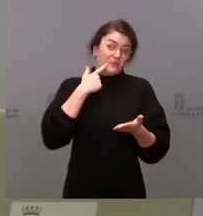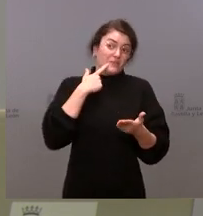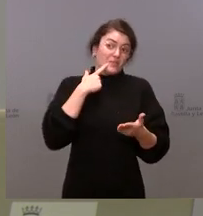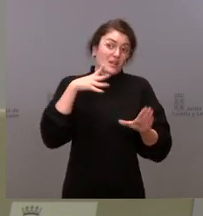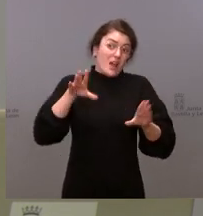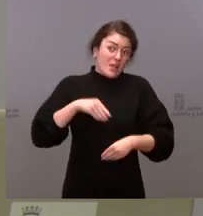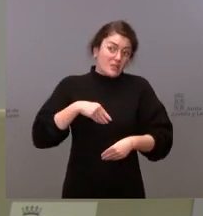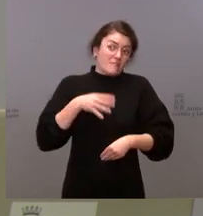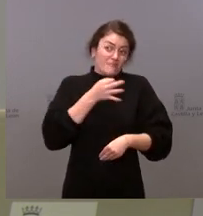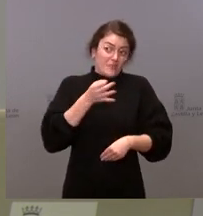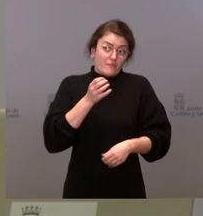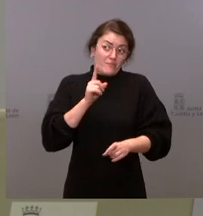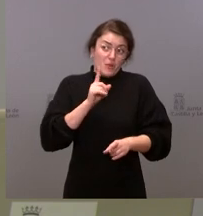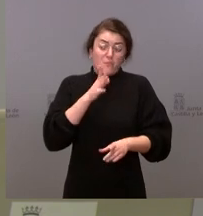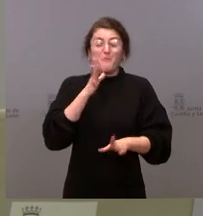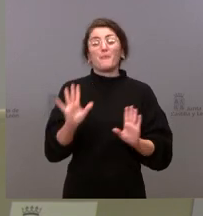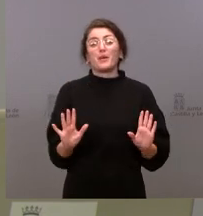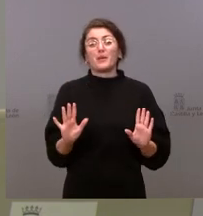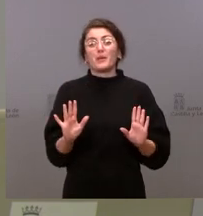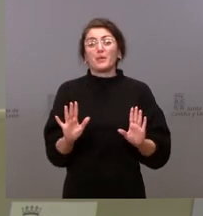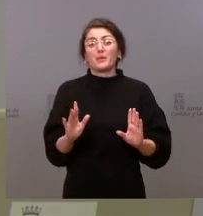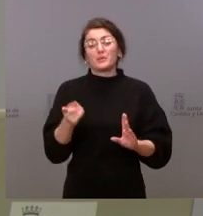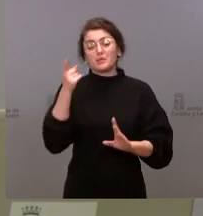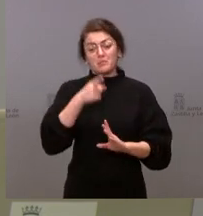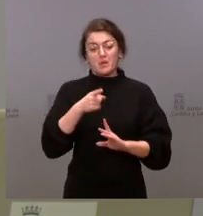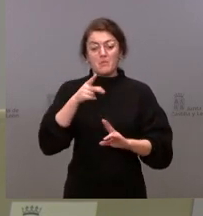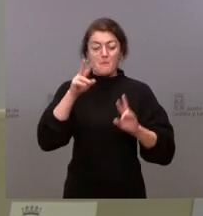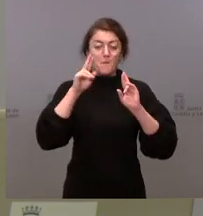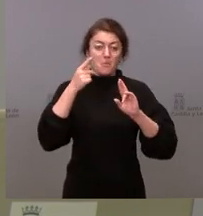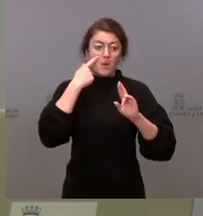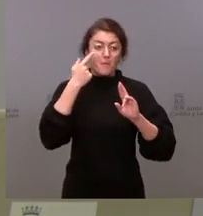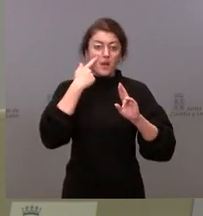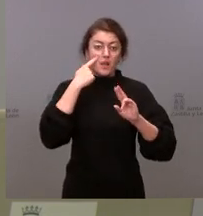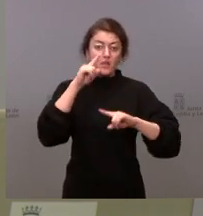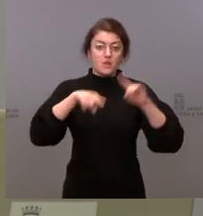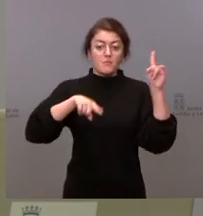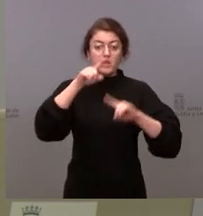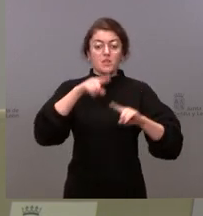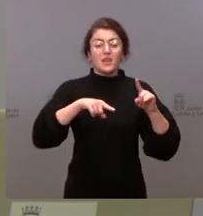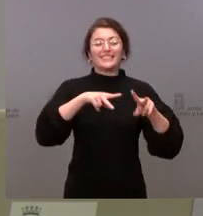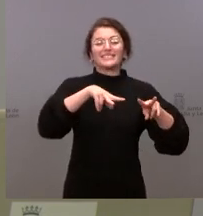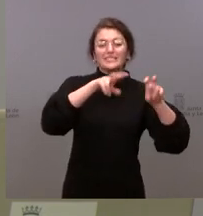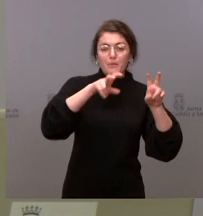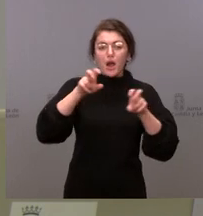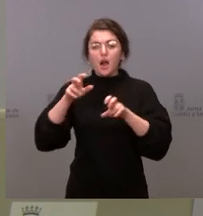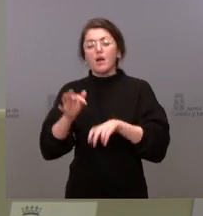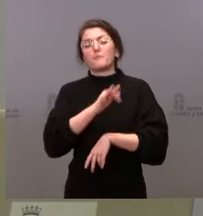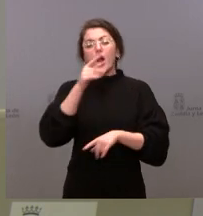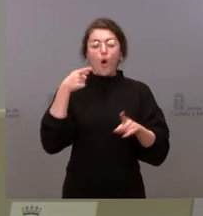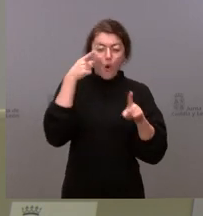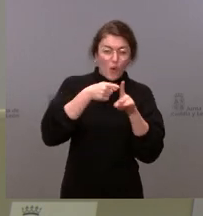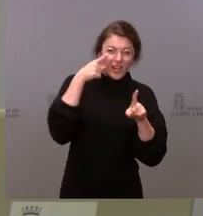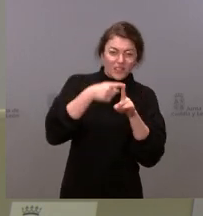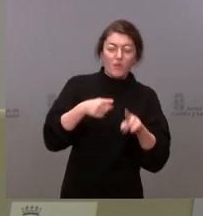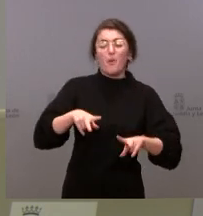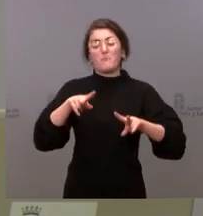una asignación por materia y por objetivos y por criterios. Con lo cual, el dinero que nos llega tiene también un destino muy específico,